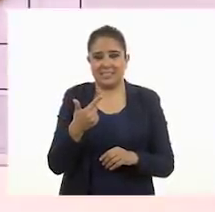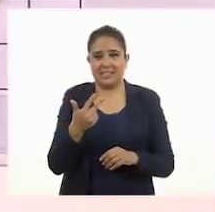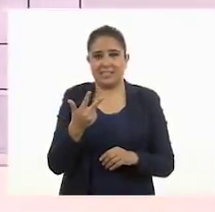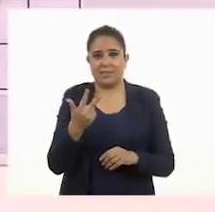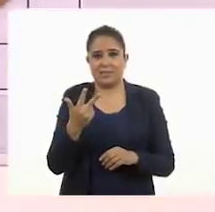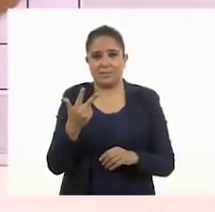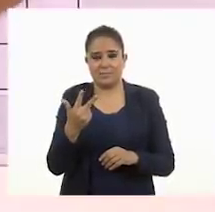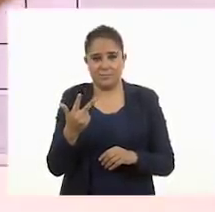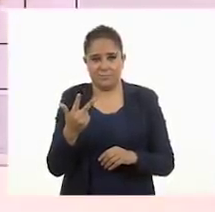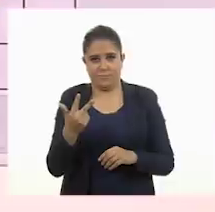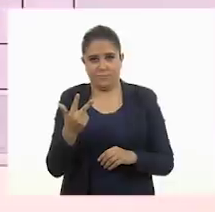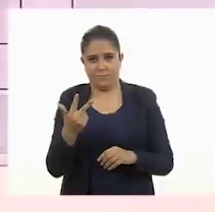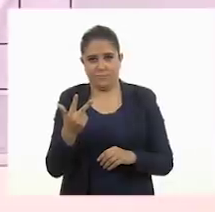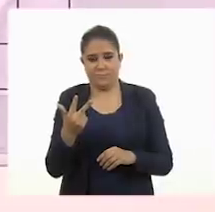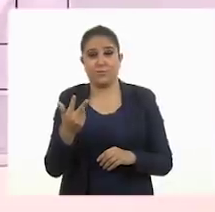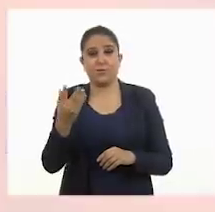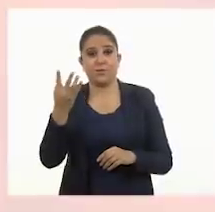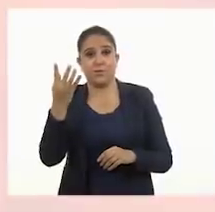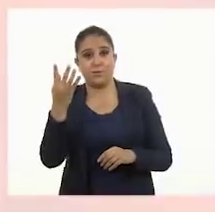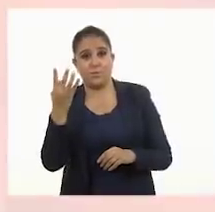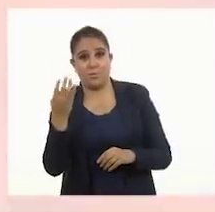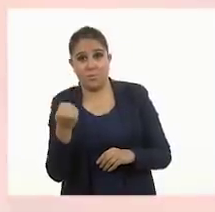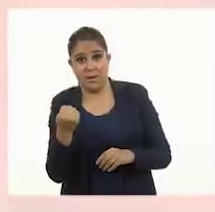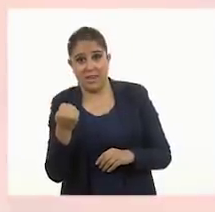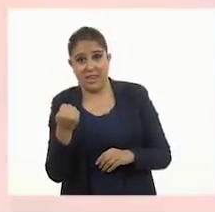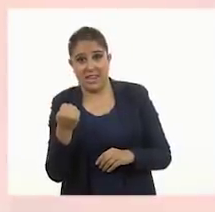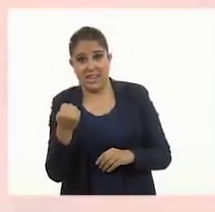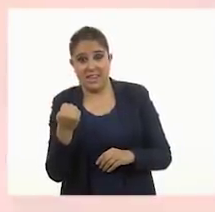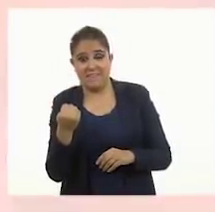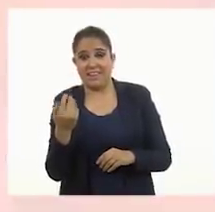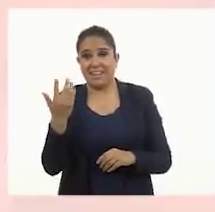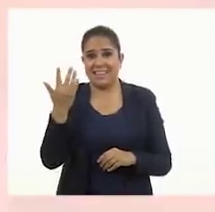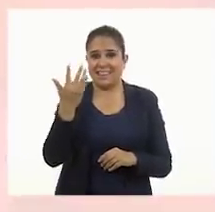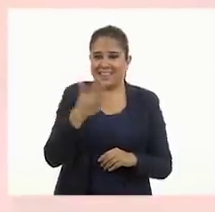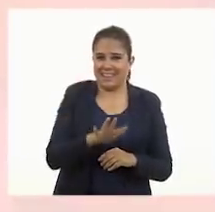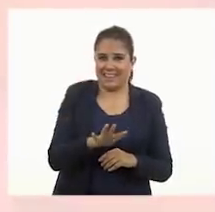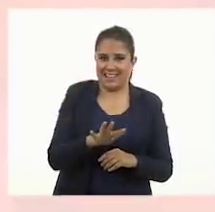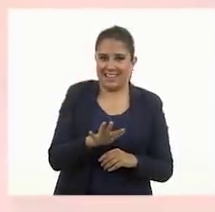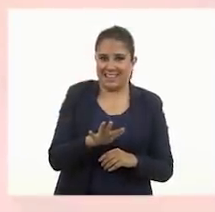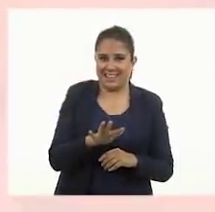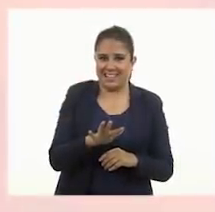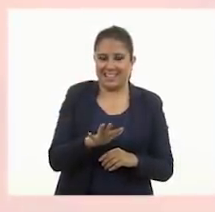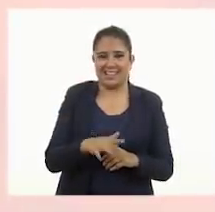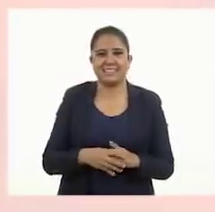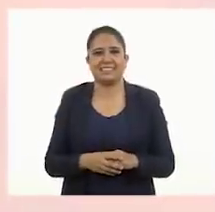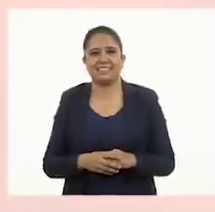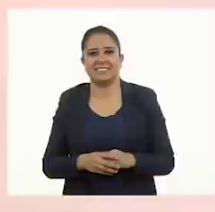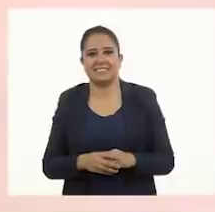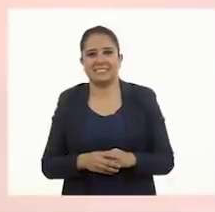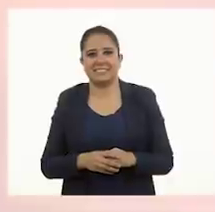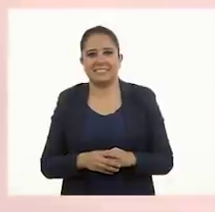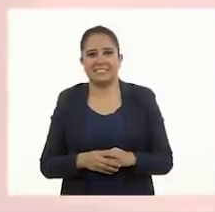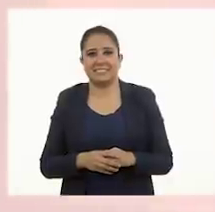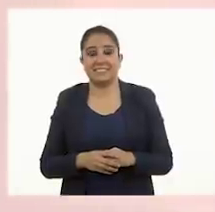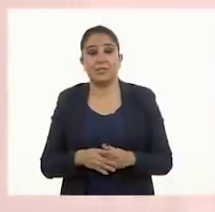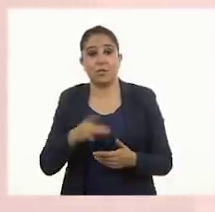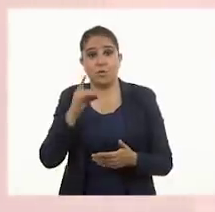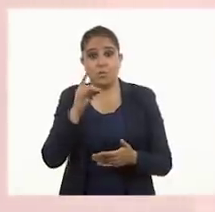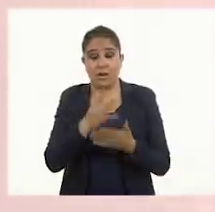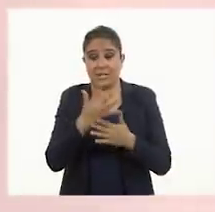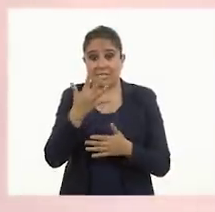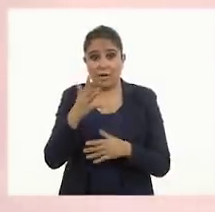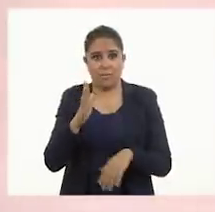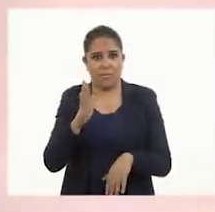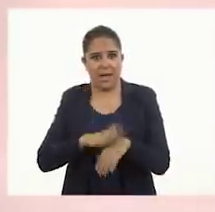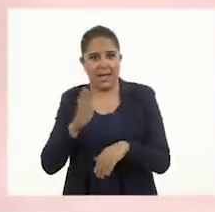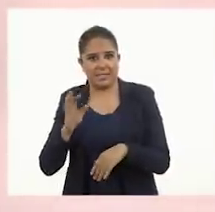siete, ocho, nueve, diez. Y cinco fichas